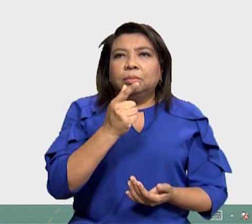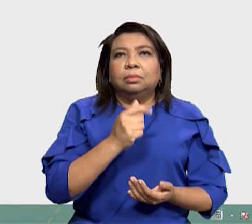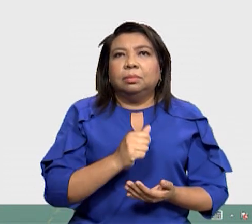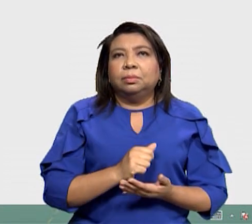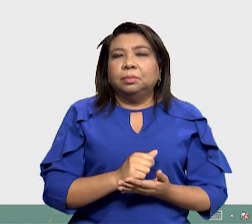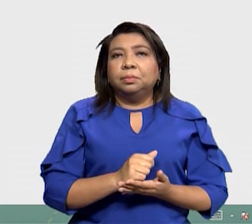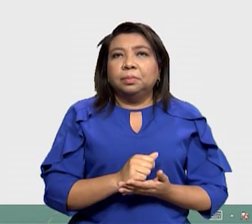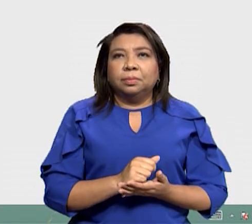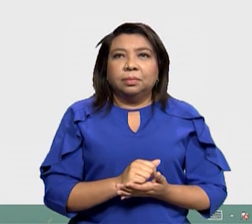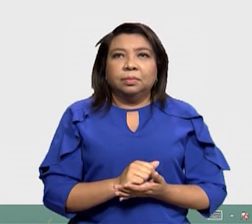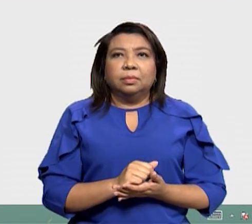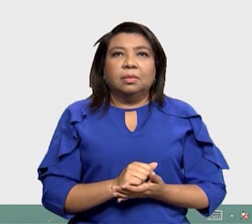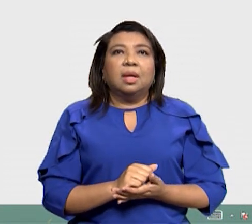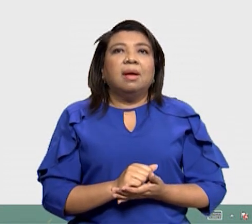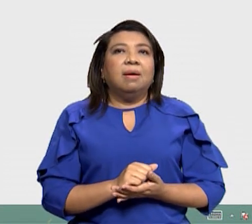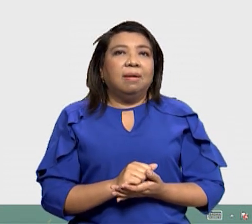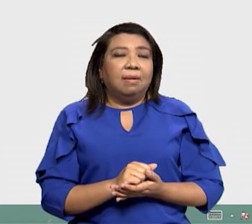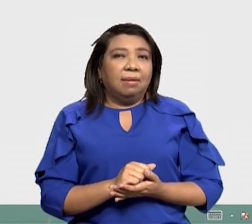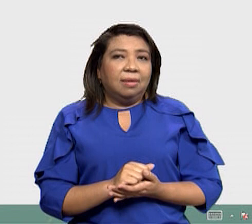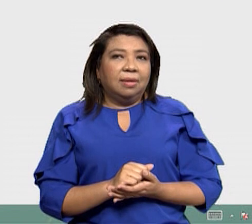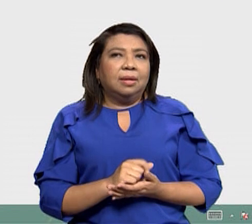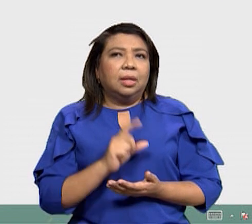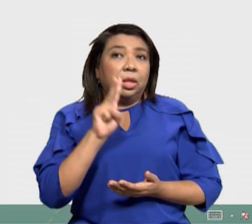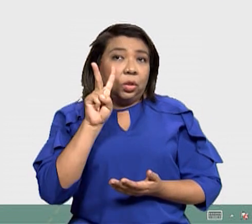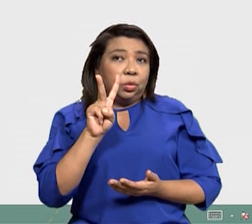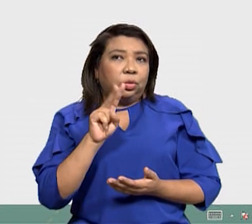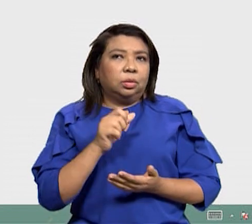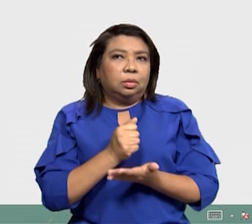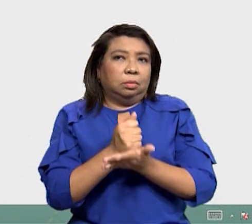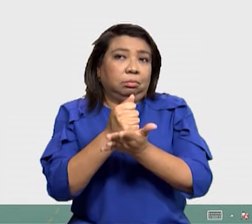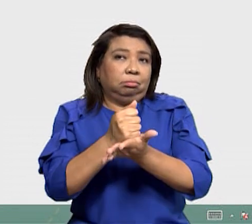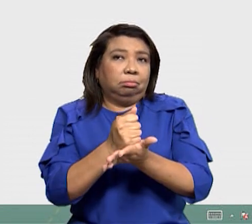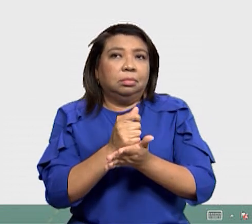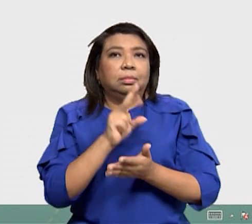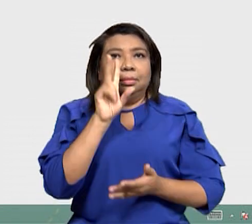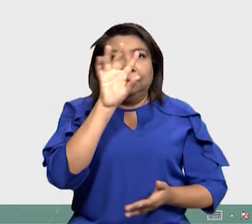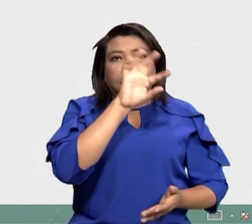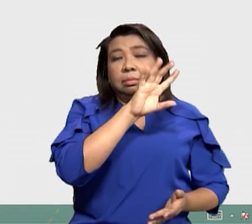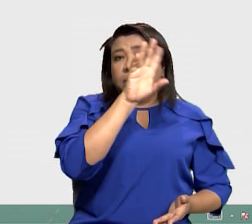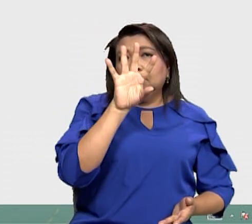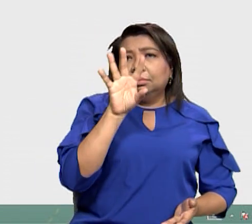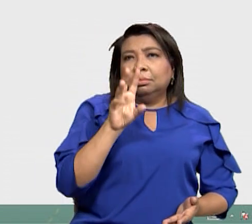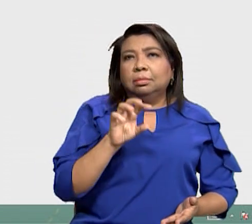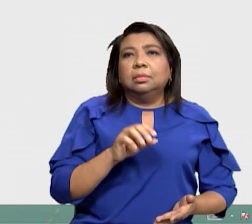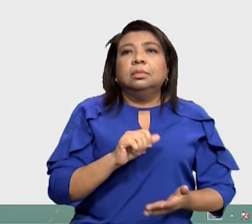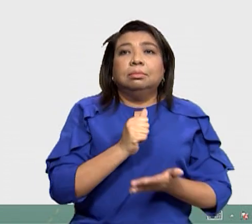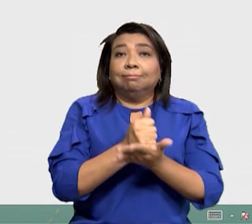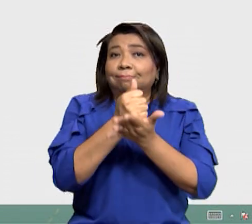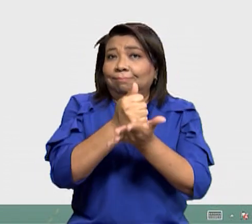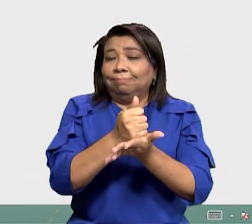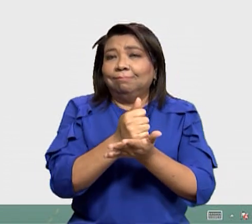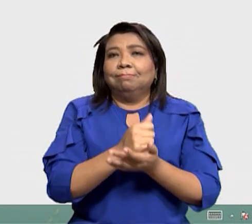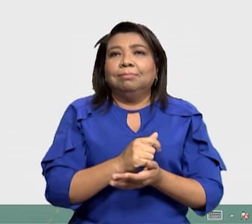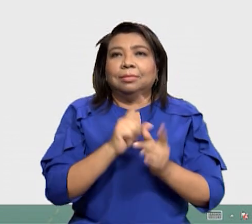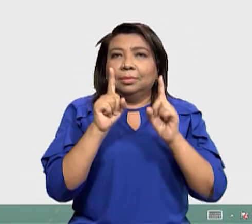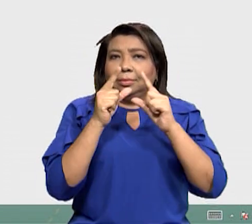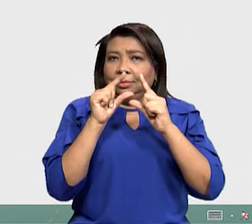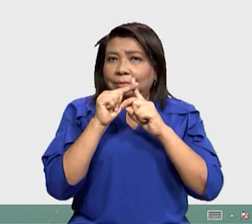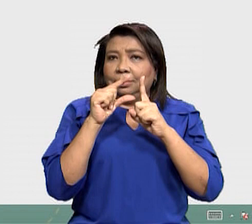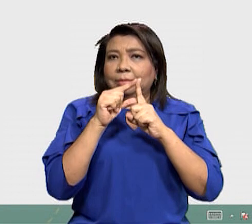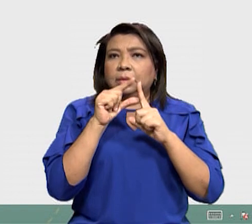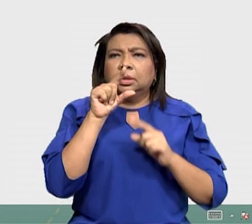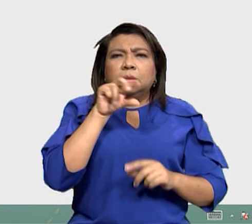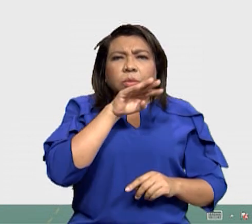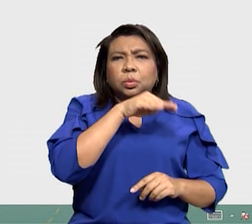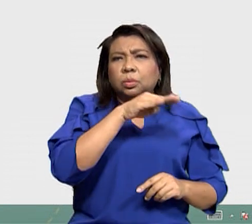Pistas De palabra Y aquí vas a ver Que él está haciendo tareas Escolares Él está haciendo Cumpliendo